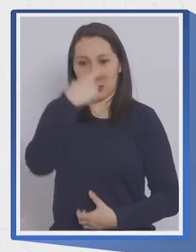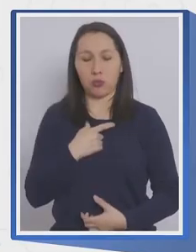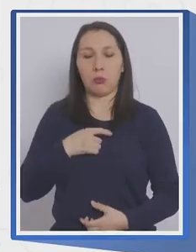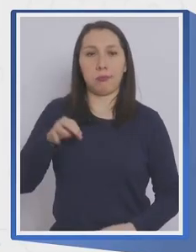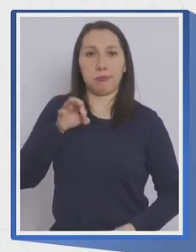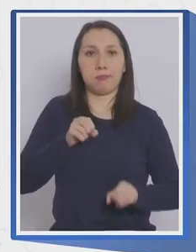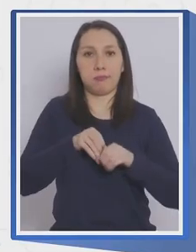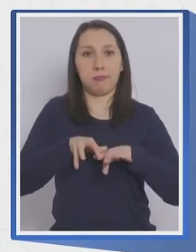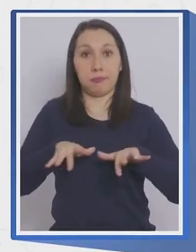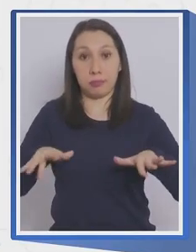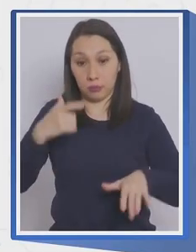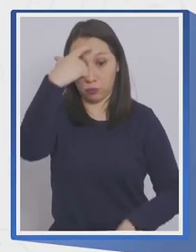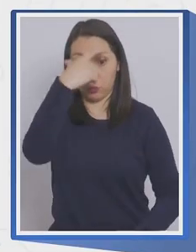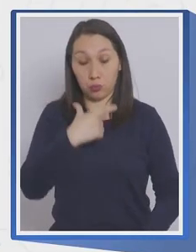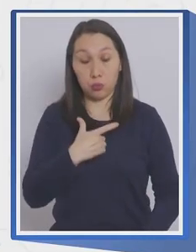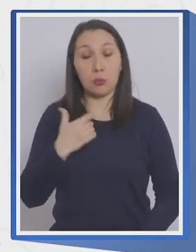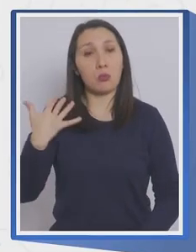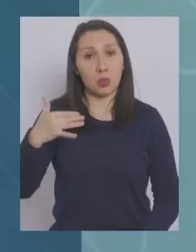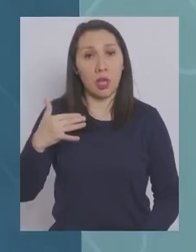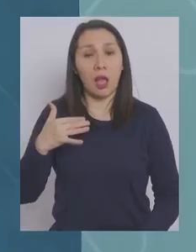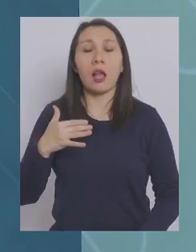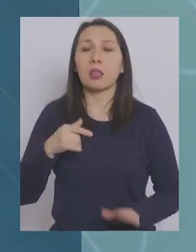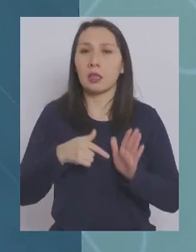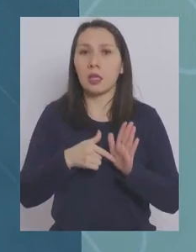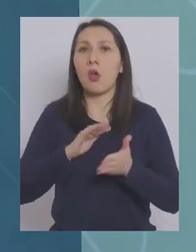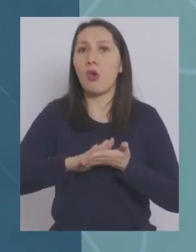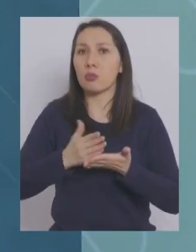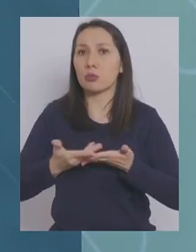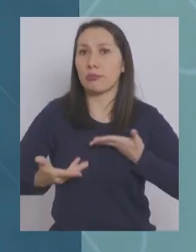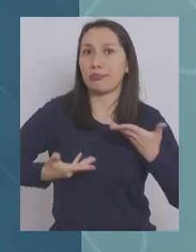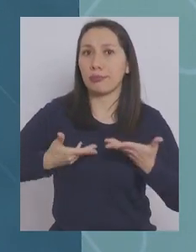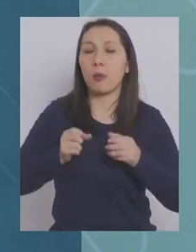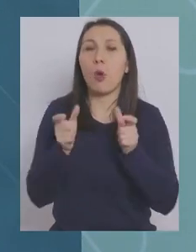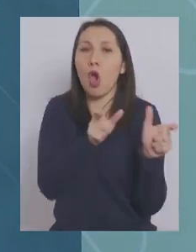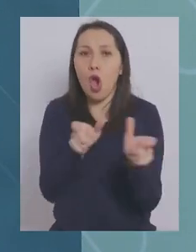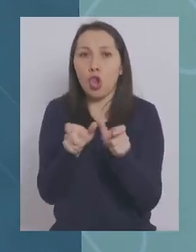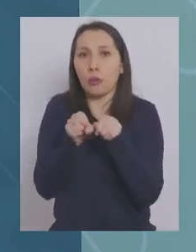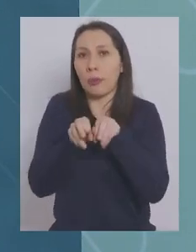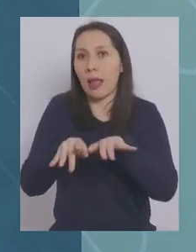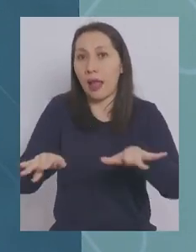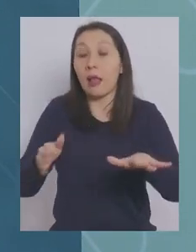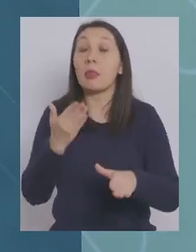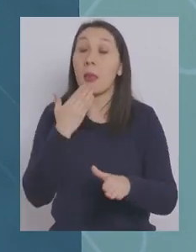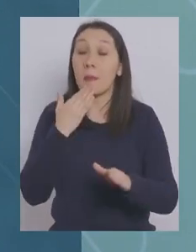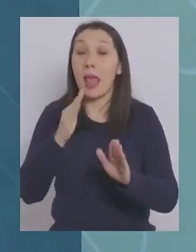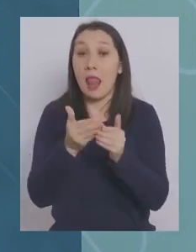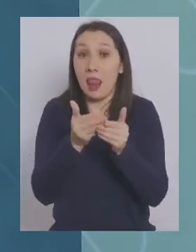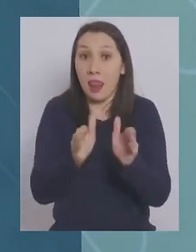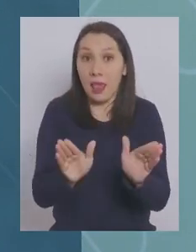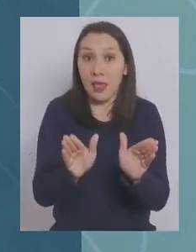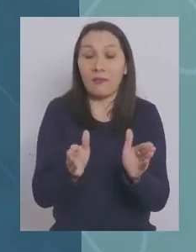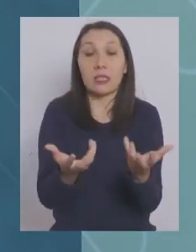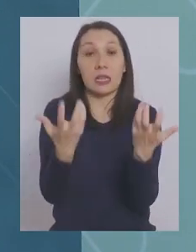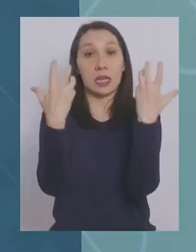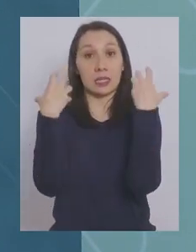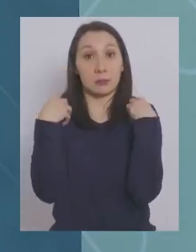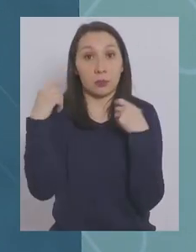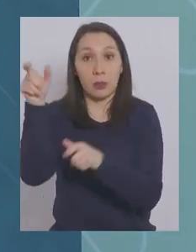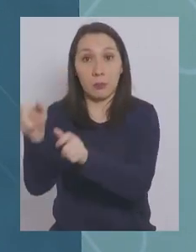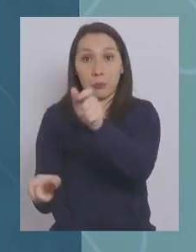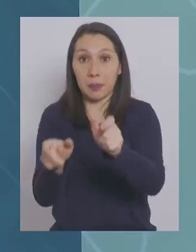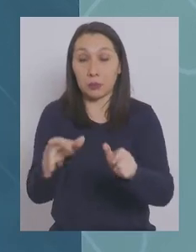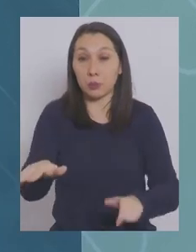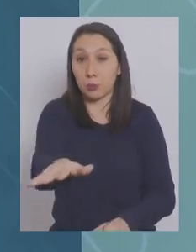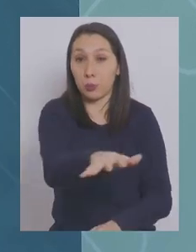conducta individual es un eje central en el control de la transmisión. Además de la libertad y responsabilidad para la ciudadanía,